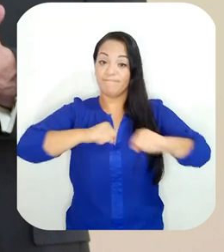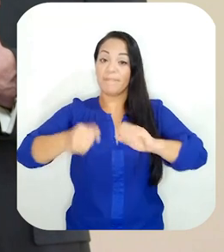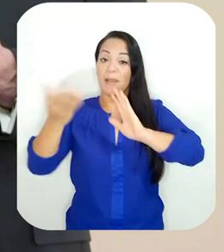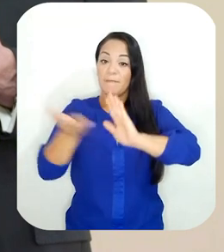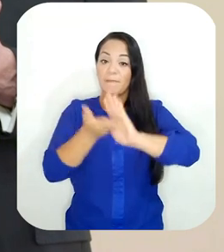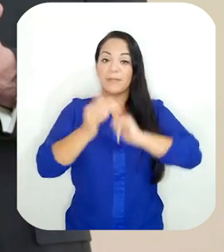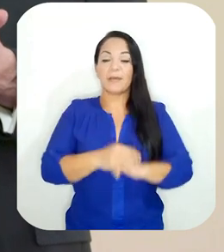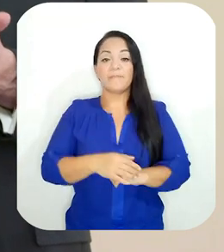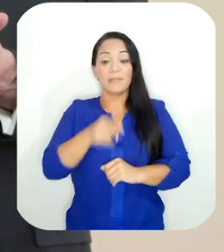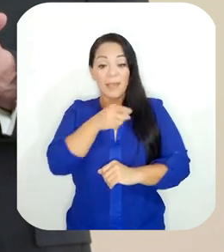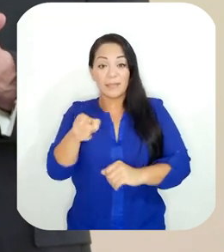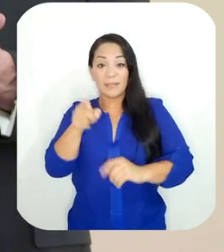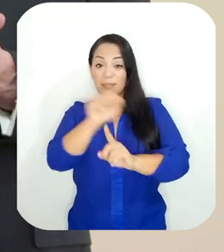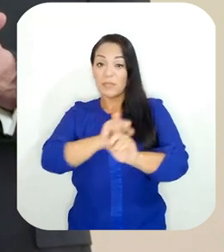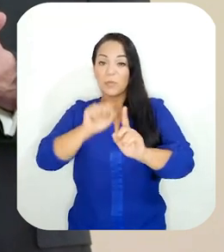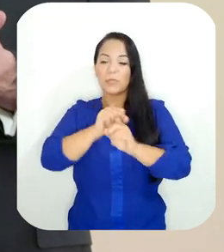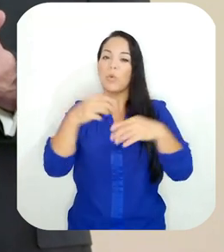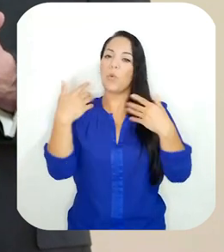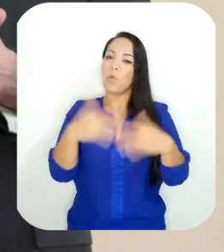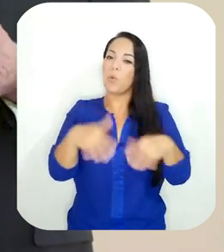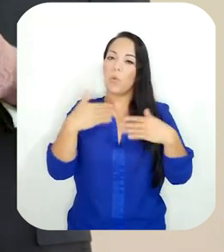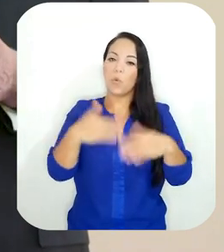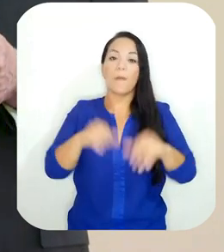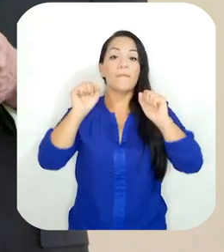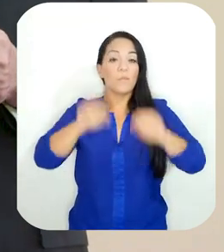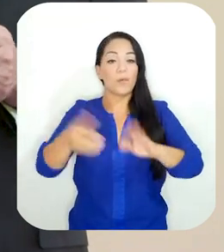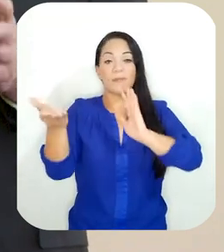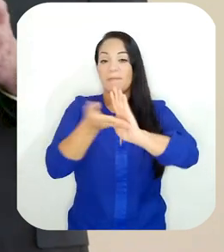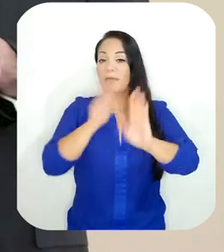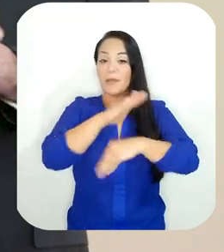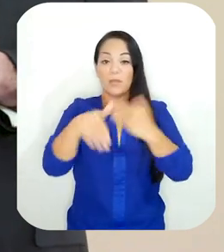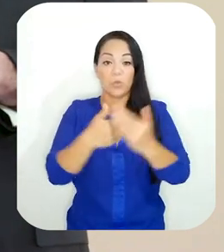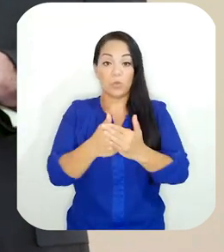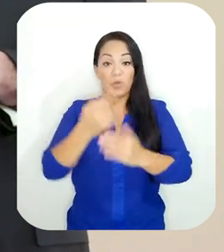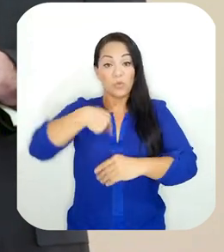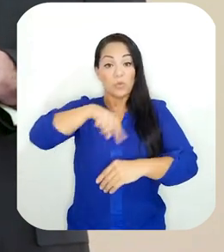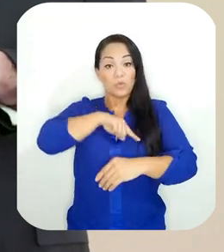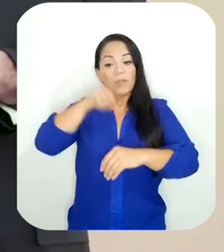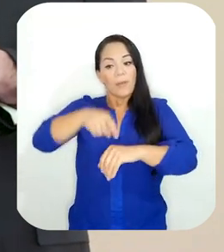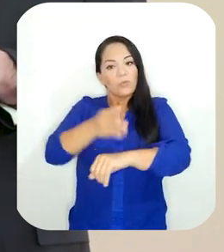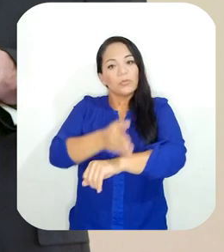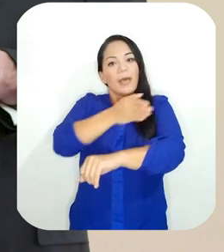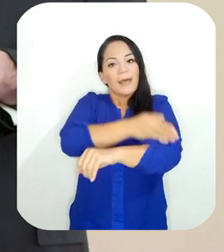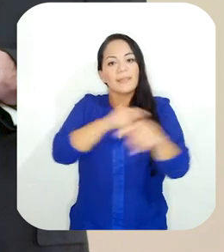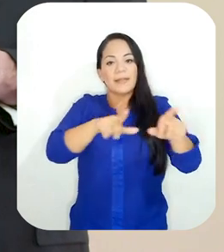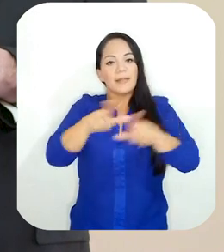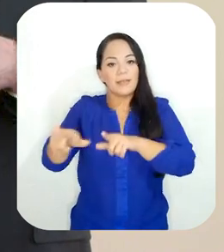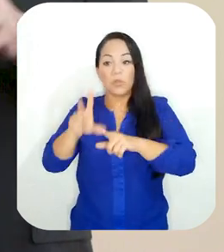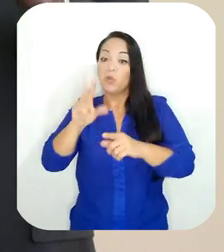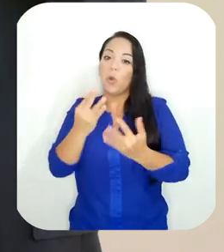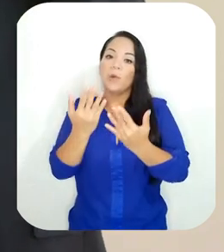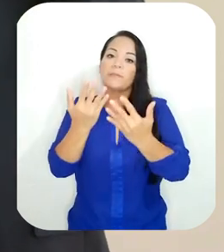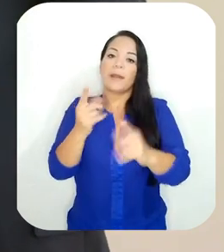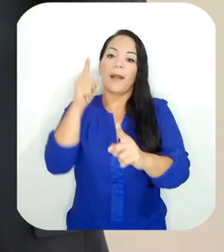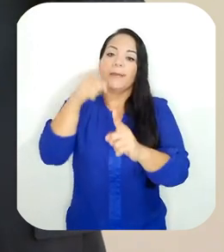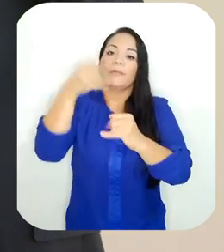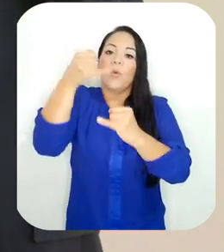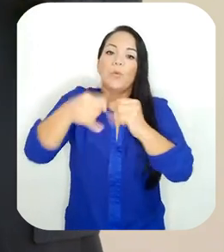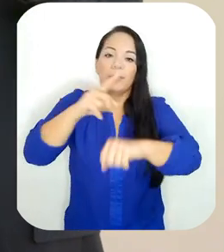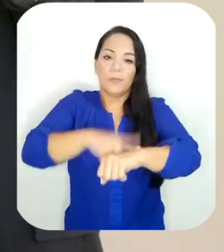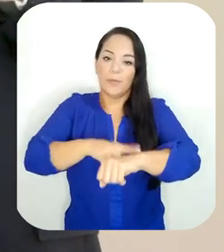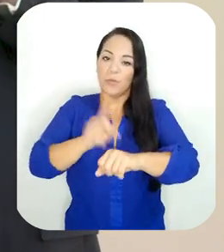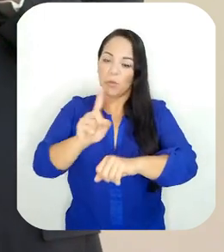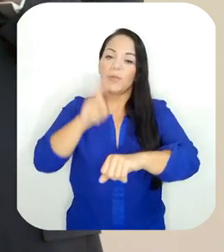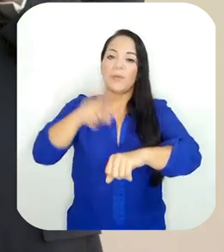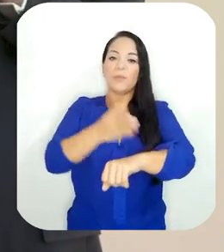Estos eventos no discriminan a nadie. No espere a que ocurran para saber cómo actuar y para